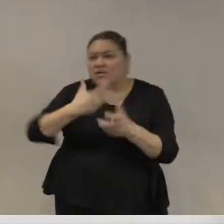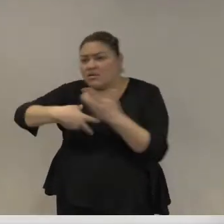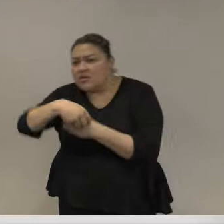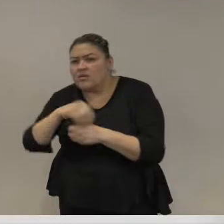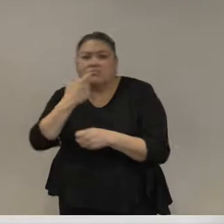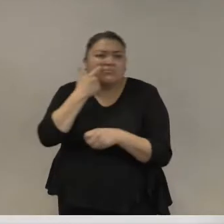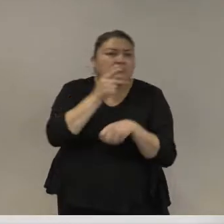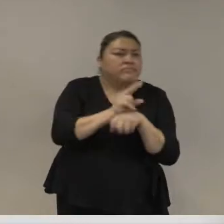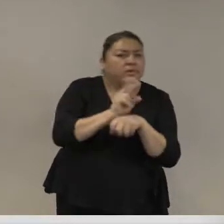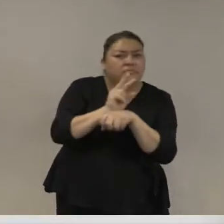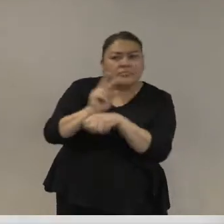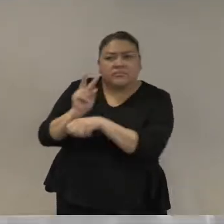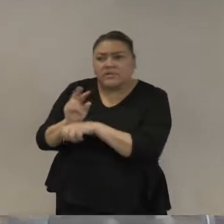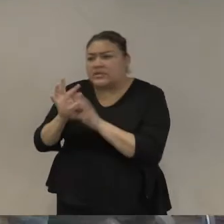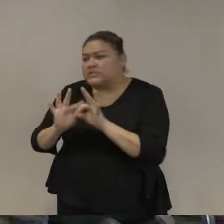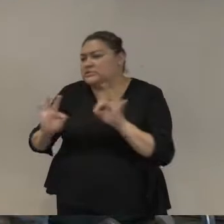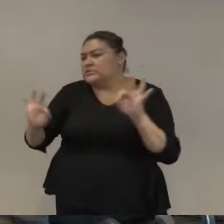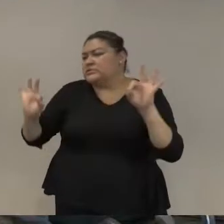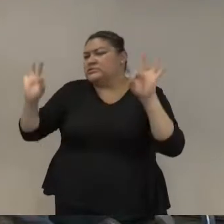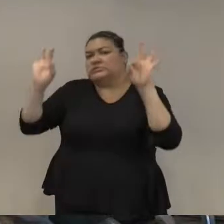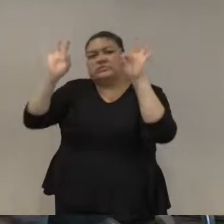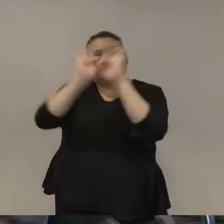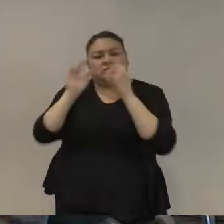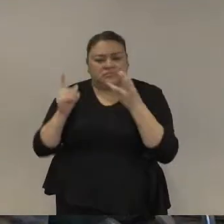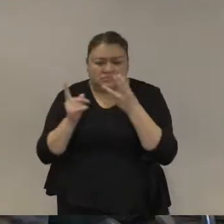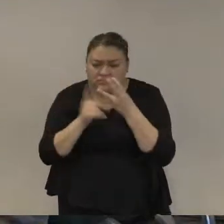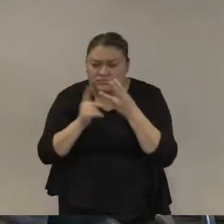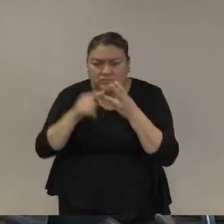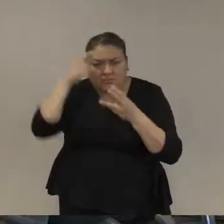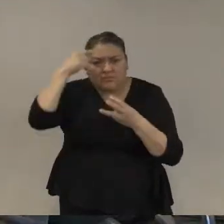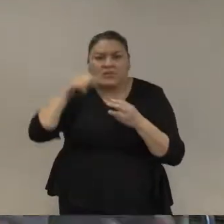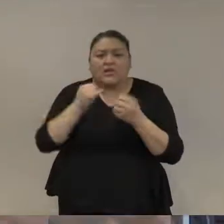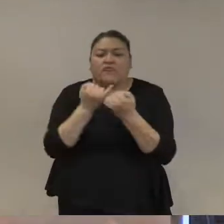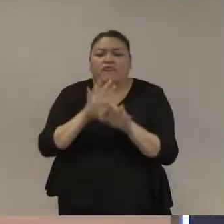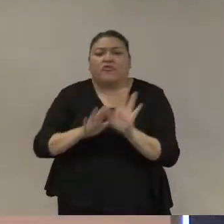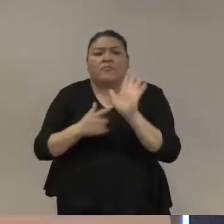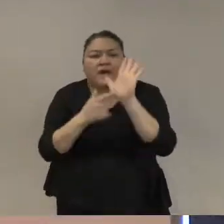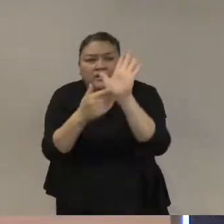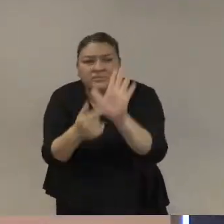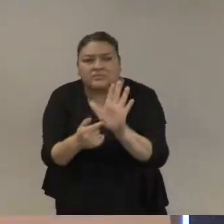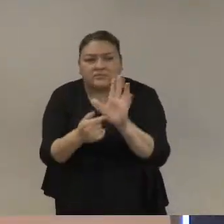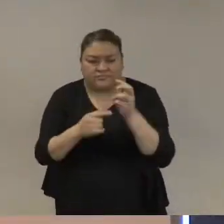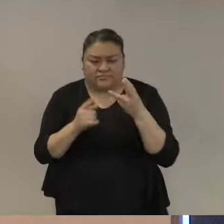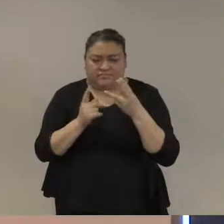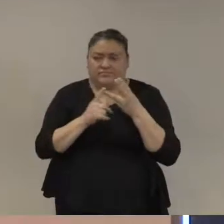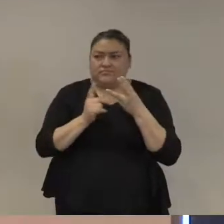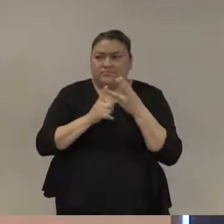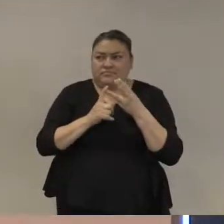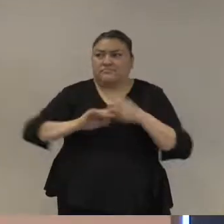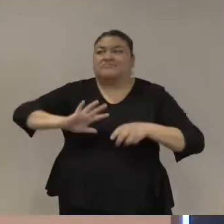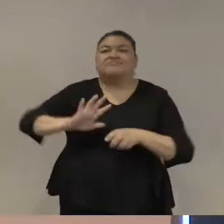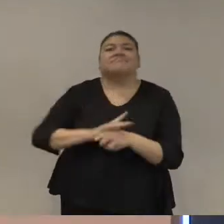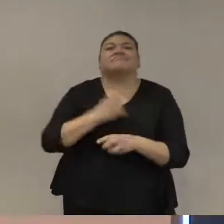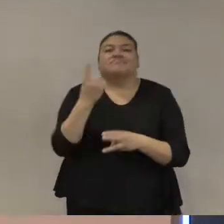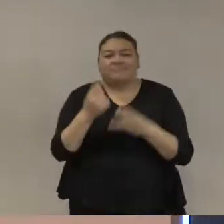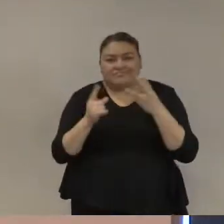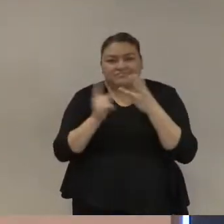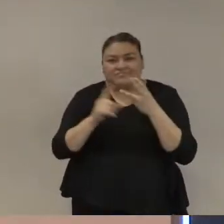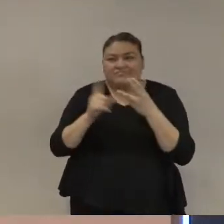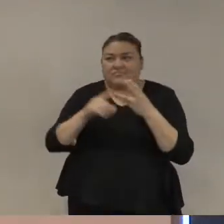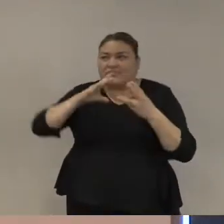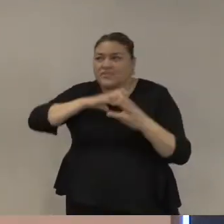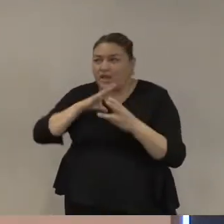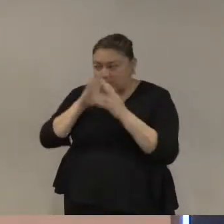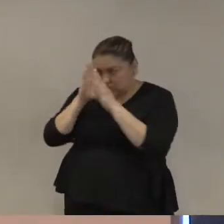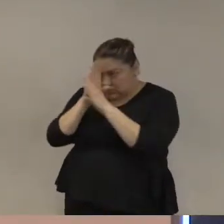los oficiales es clave clave clave para la rendición de cuentas y también hay que vigilar a los que